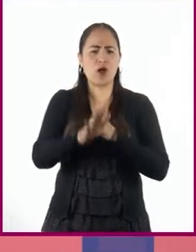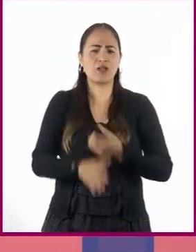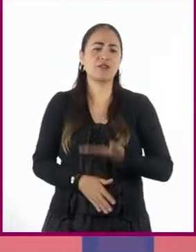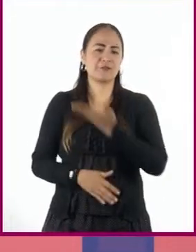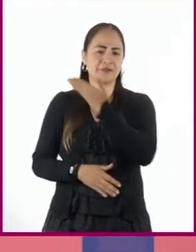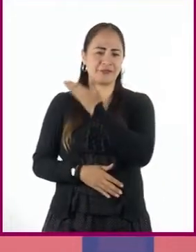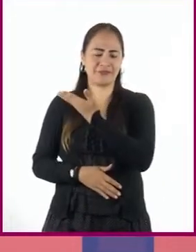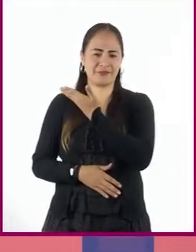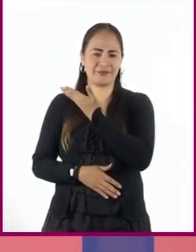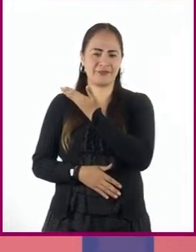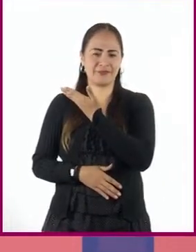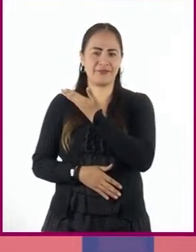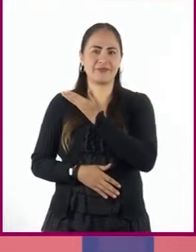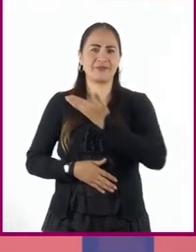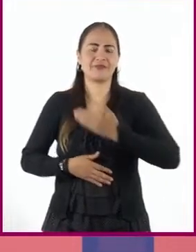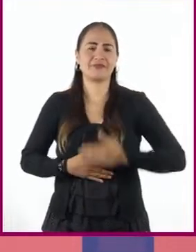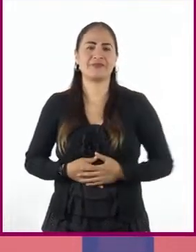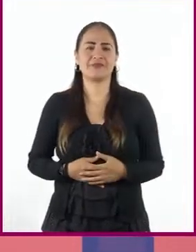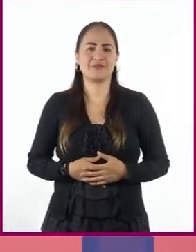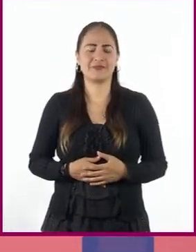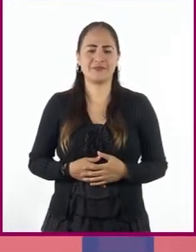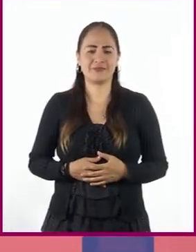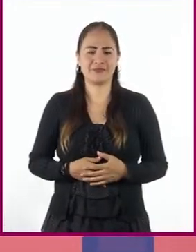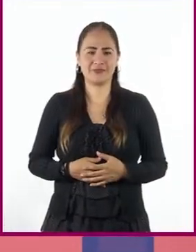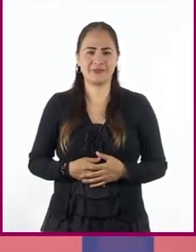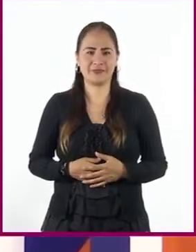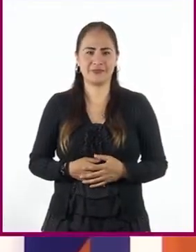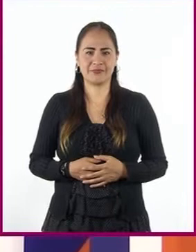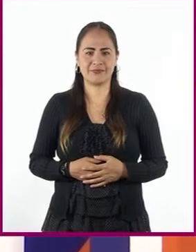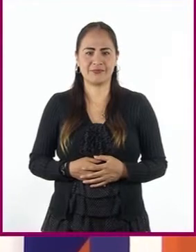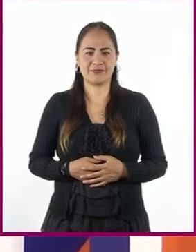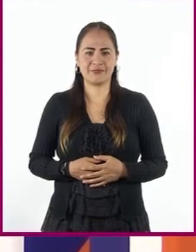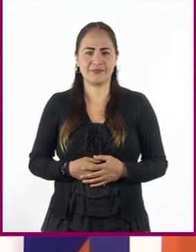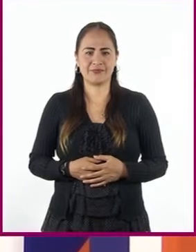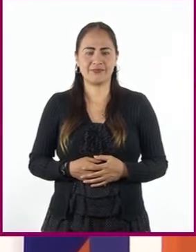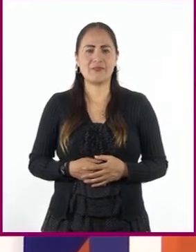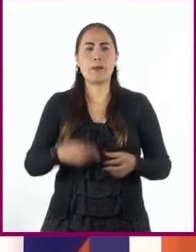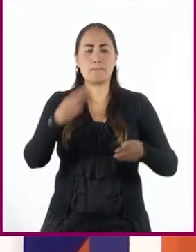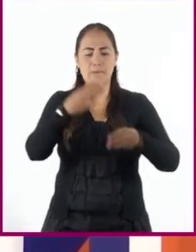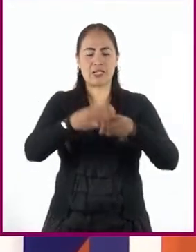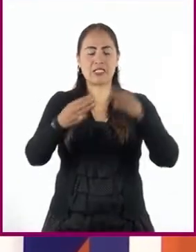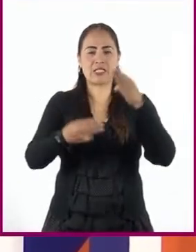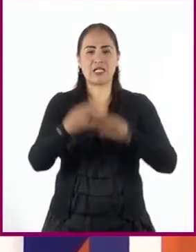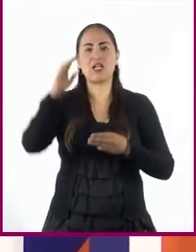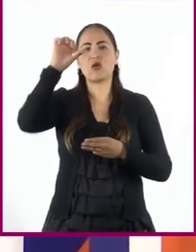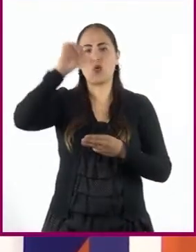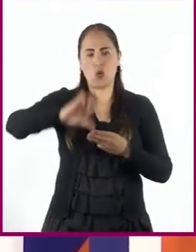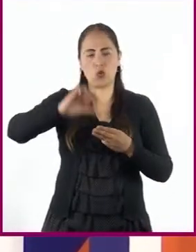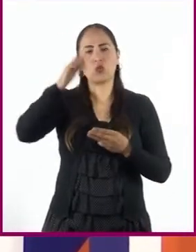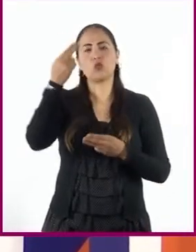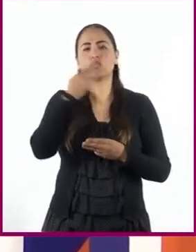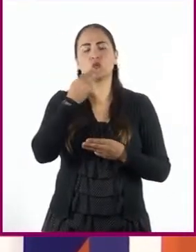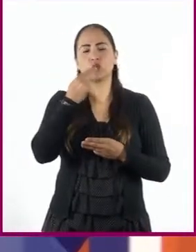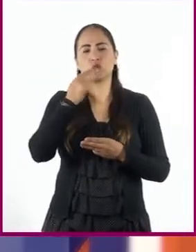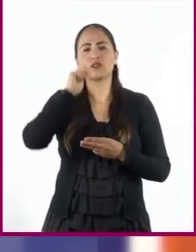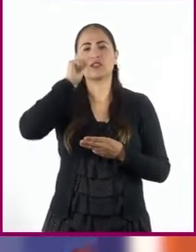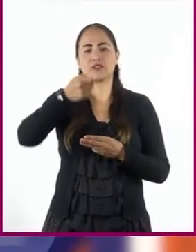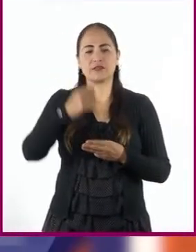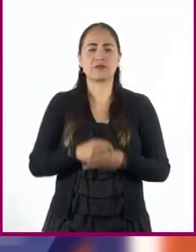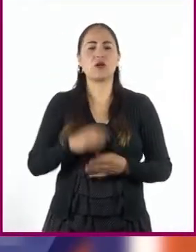revisar uso del lenguaje formal en mesas redondas. Los materiales que van a necesitar para esta sesión son